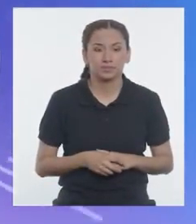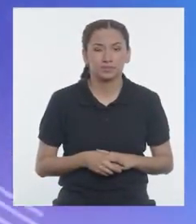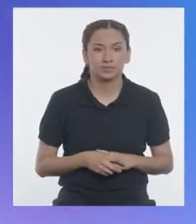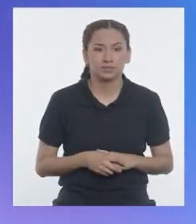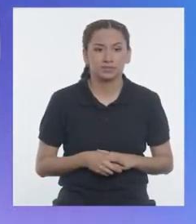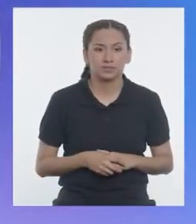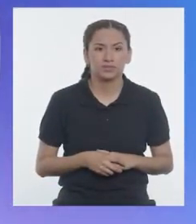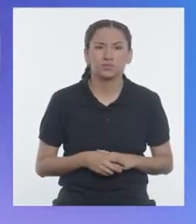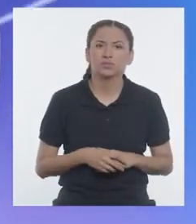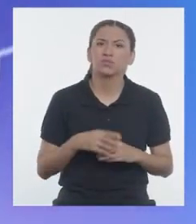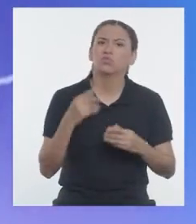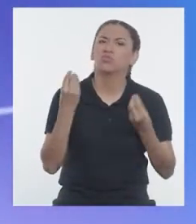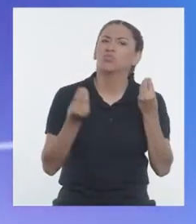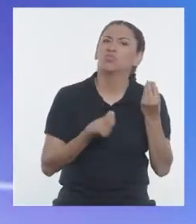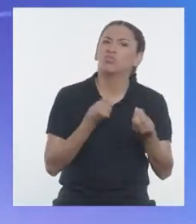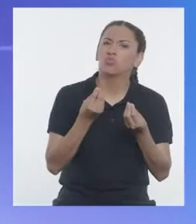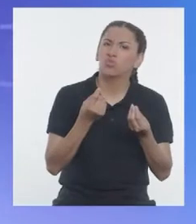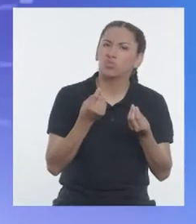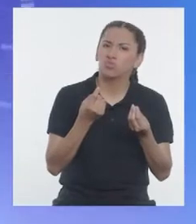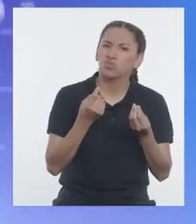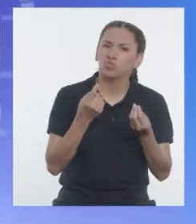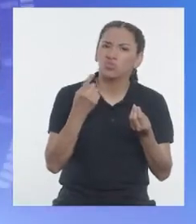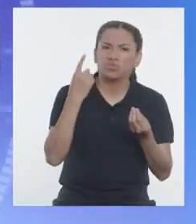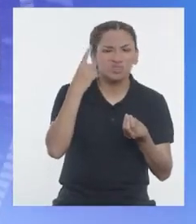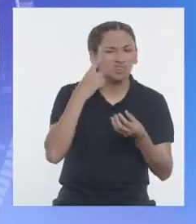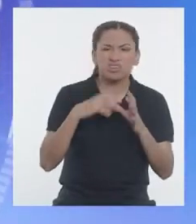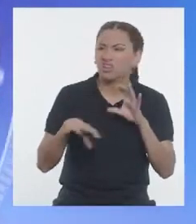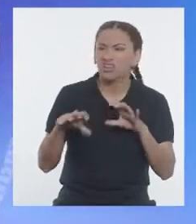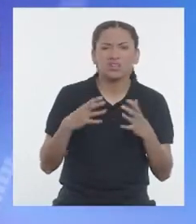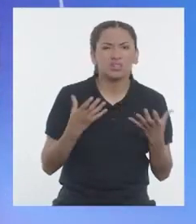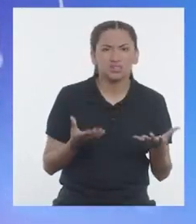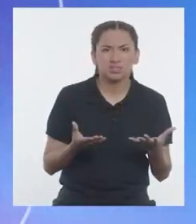¿Y esto qué es?